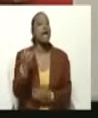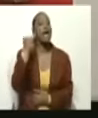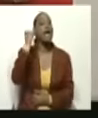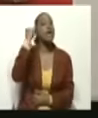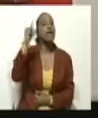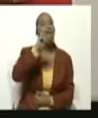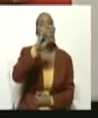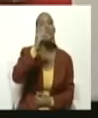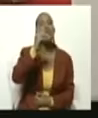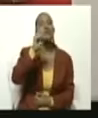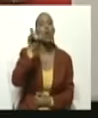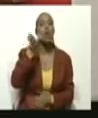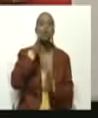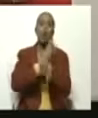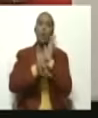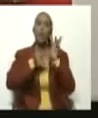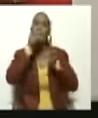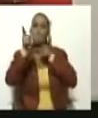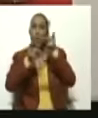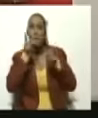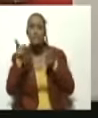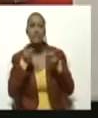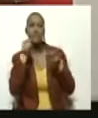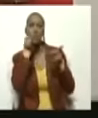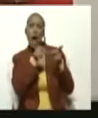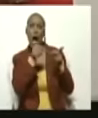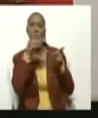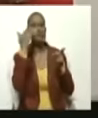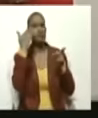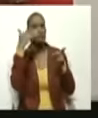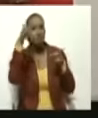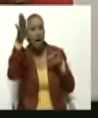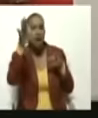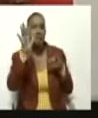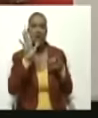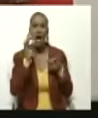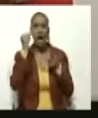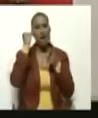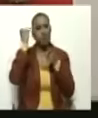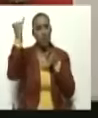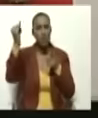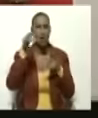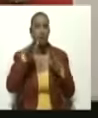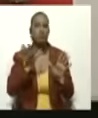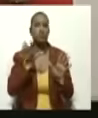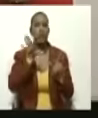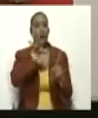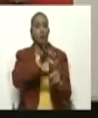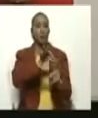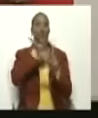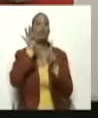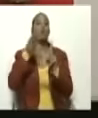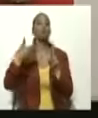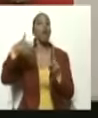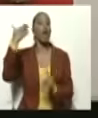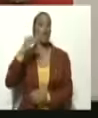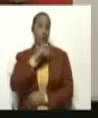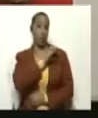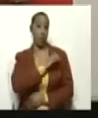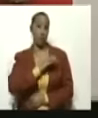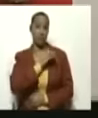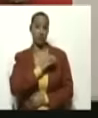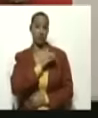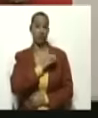de sus planteamientos políticos, que más allá de las tarjetas con las que fueron electos en los comicios de alcaldes y